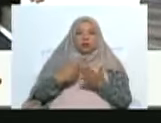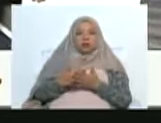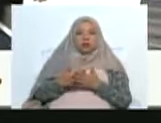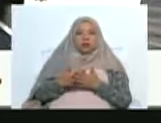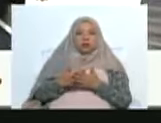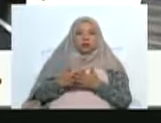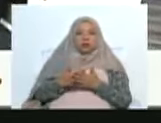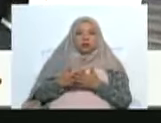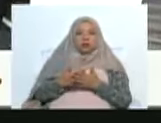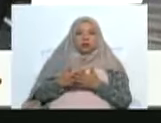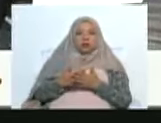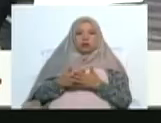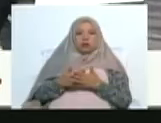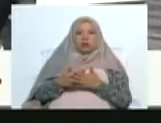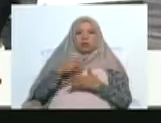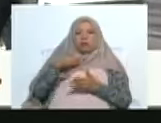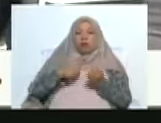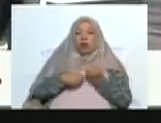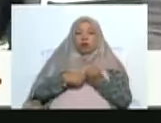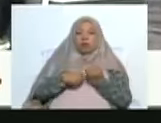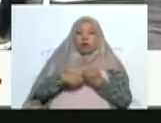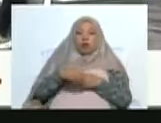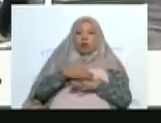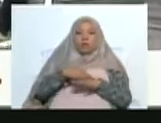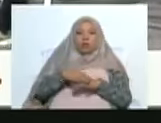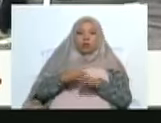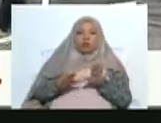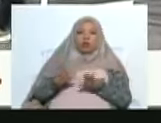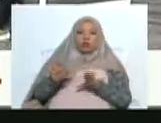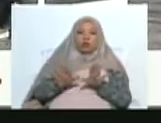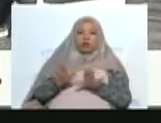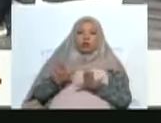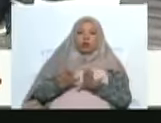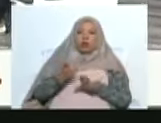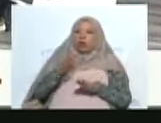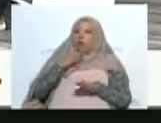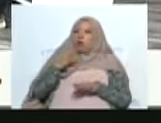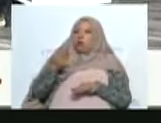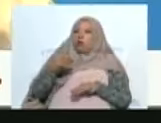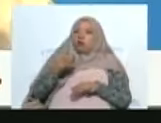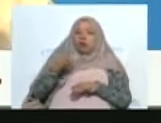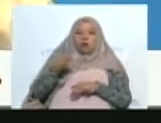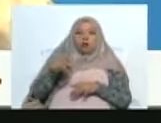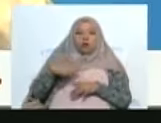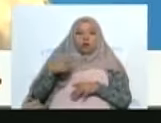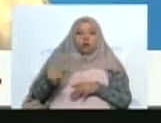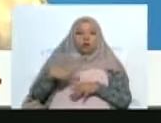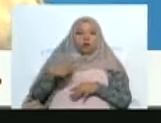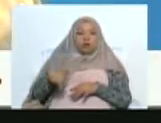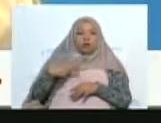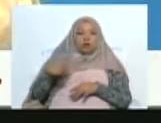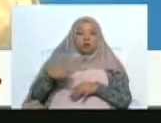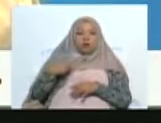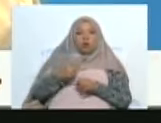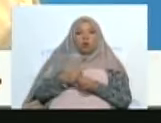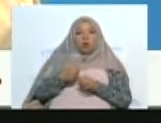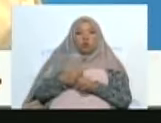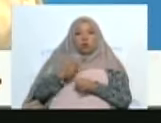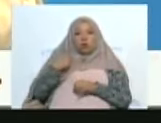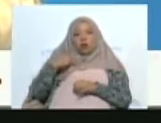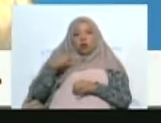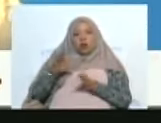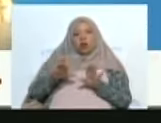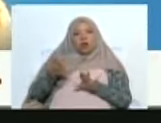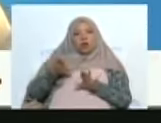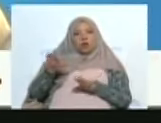vamos a construir con el apoyo del ministro de Turismo la ruta del Tamunangue allá en Sanare. Dios mediante.